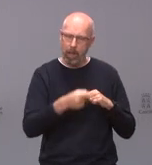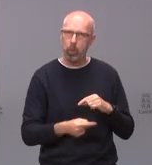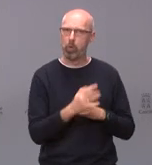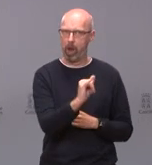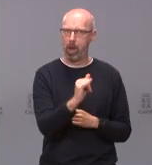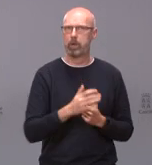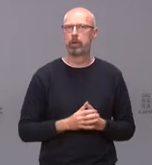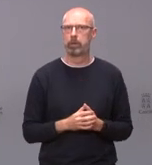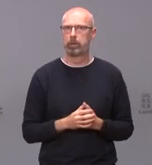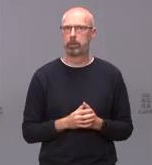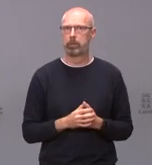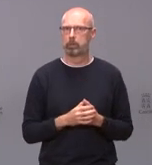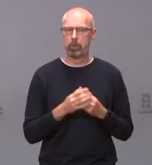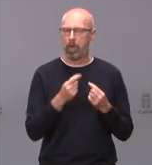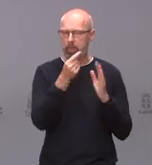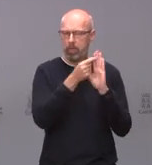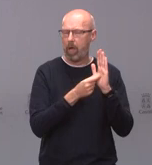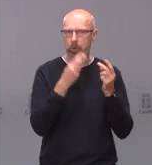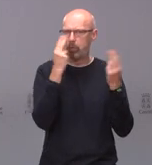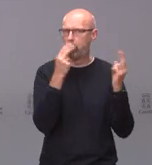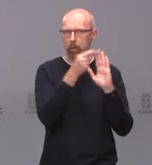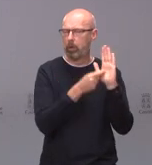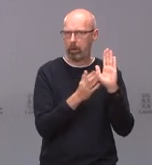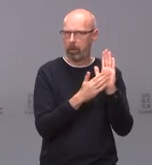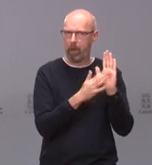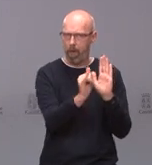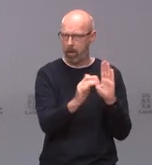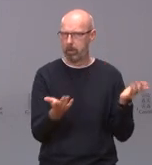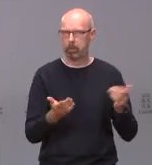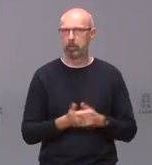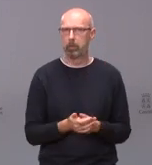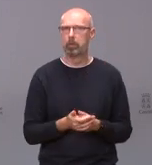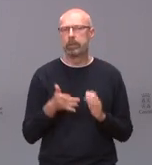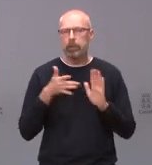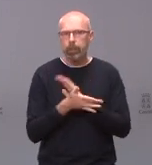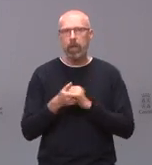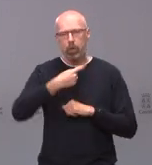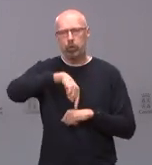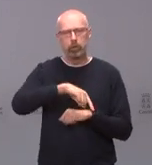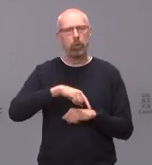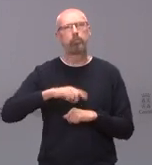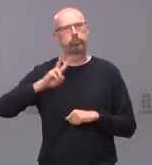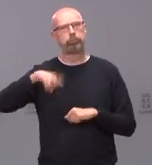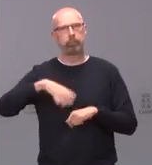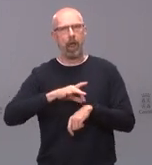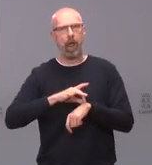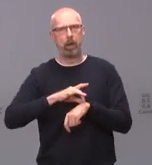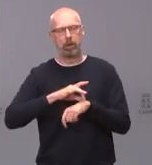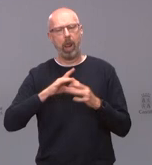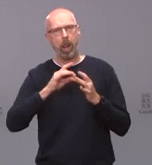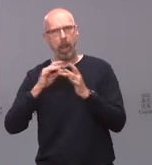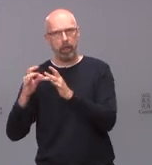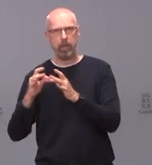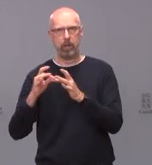a los datos publicados he de decir que estamos liderando el conjunto de la de la